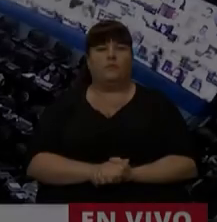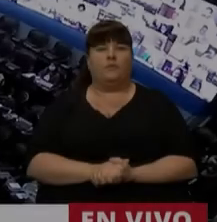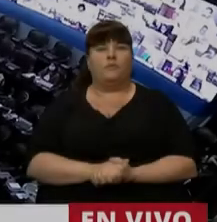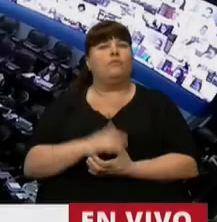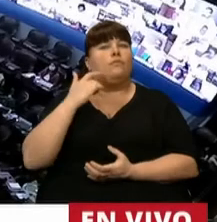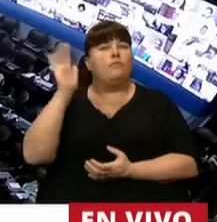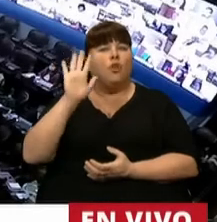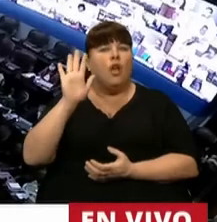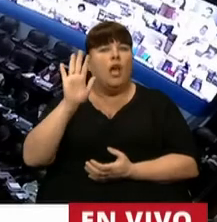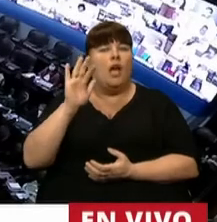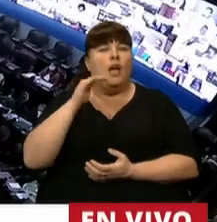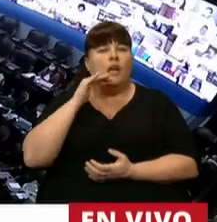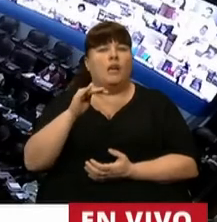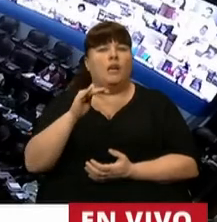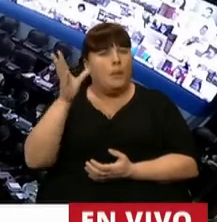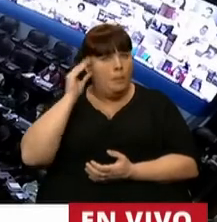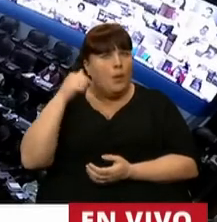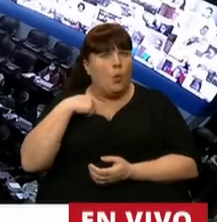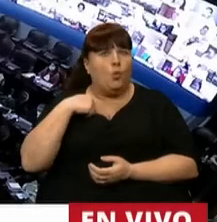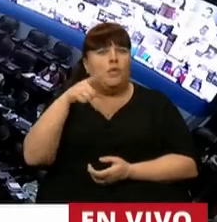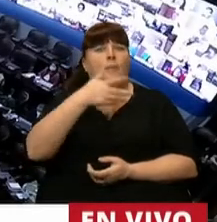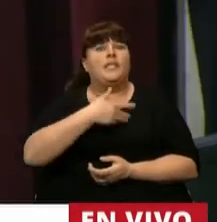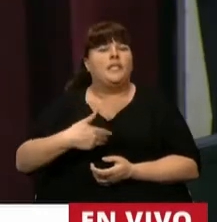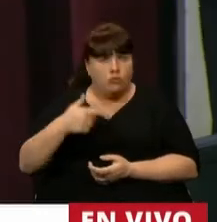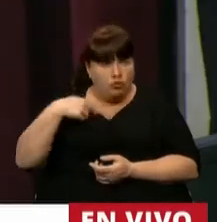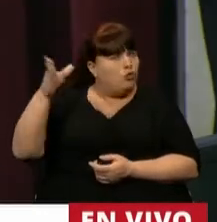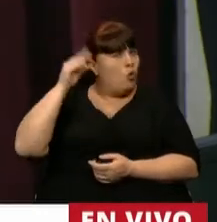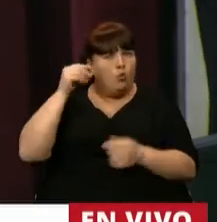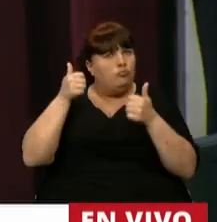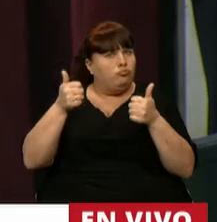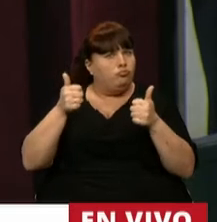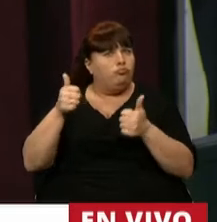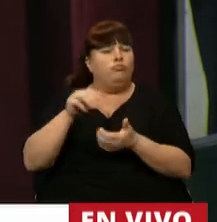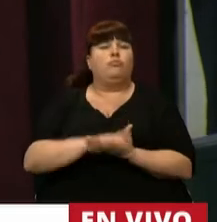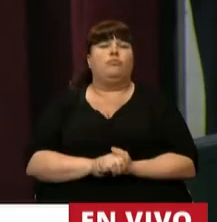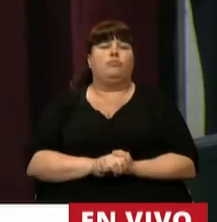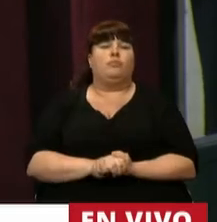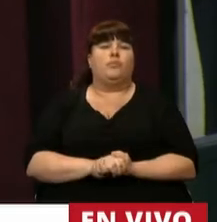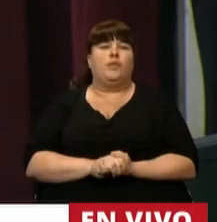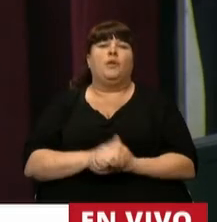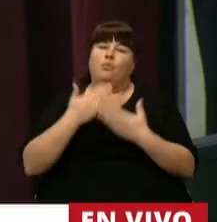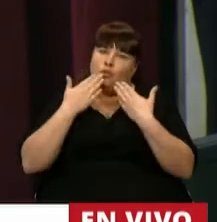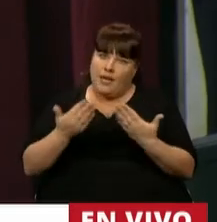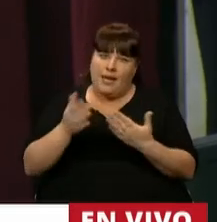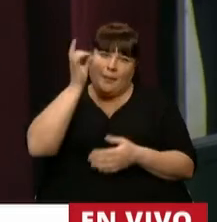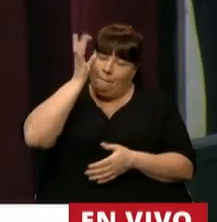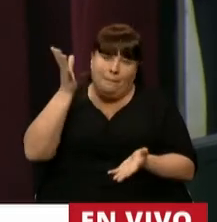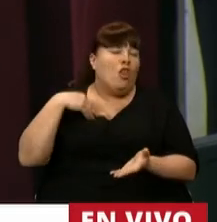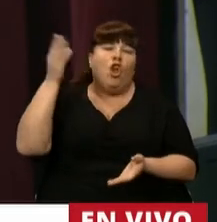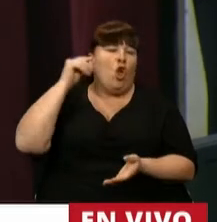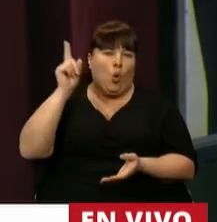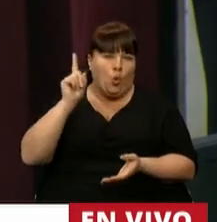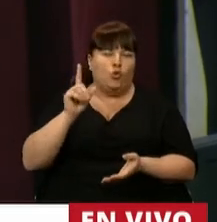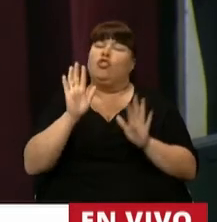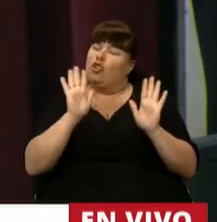Hola, ¿me escucha, Presidente? Lo escucho perfectamente, Diputado. Muchas gracias, discúlpeme, no lo